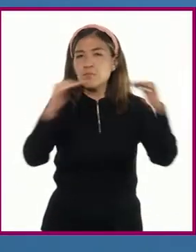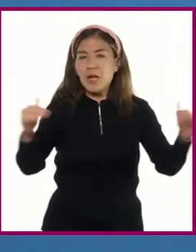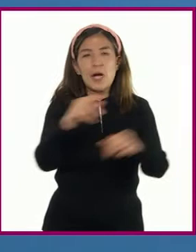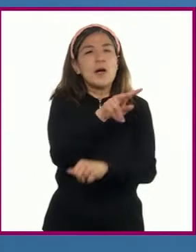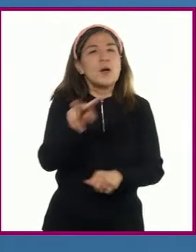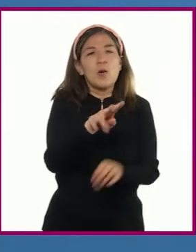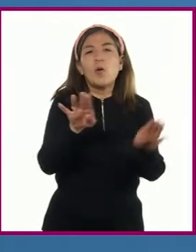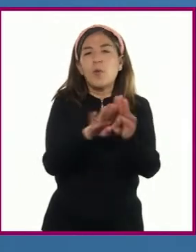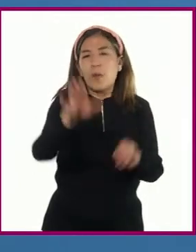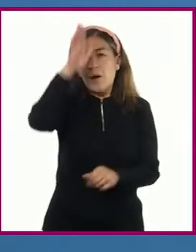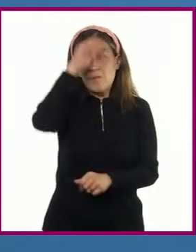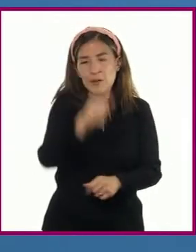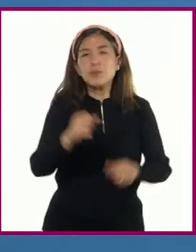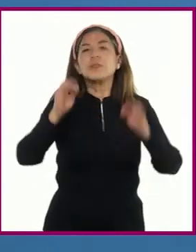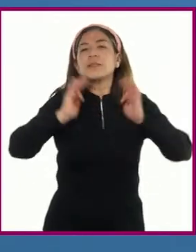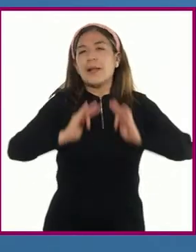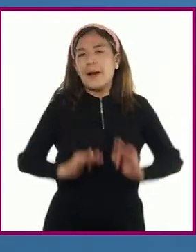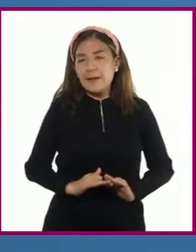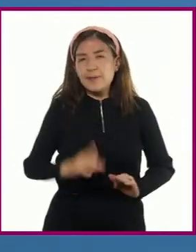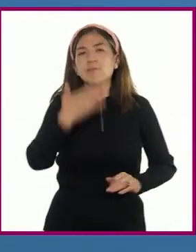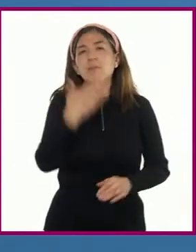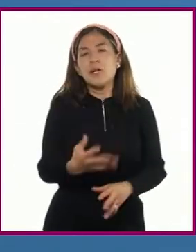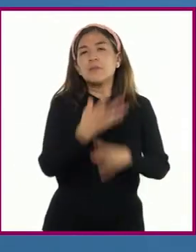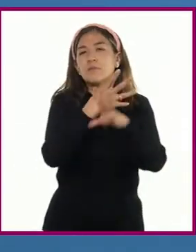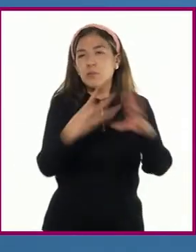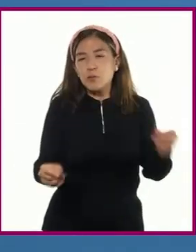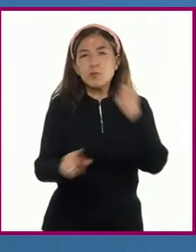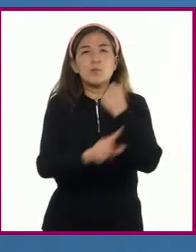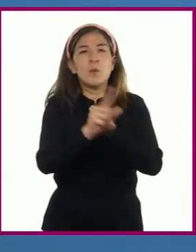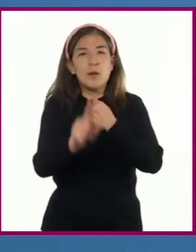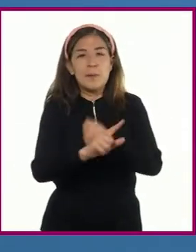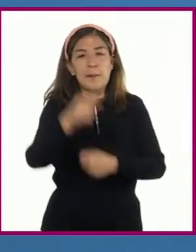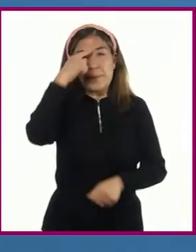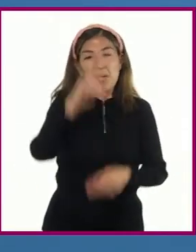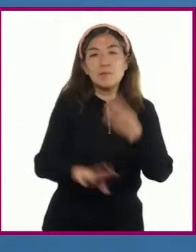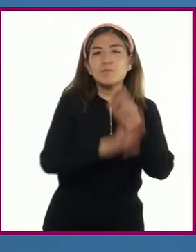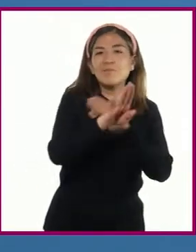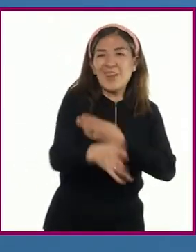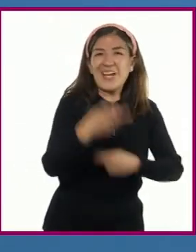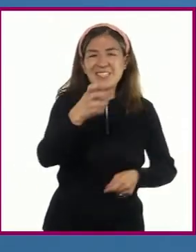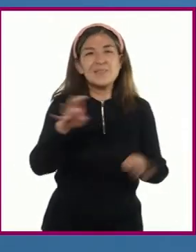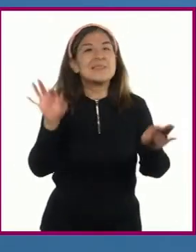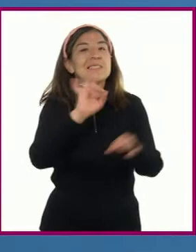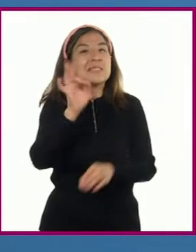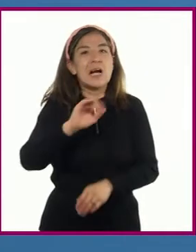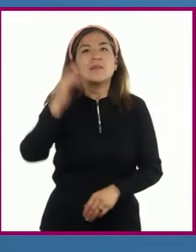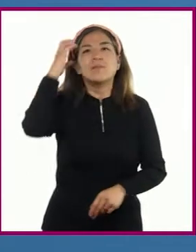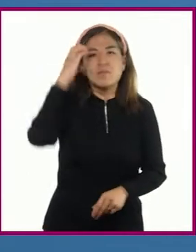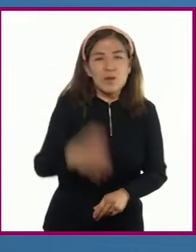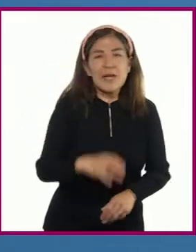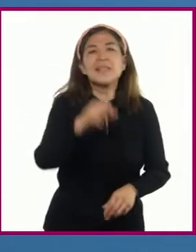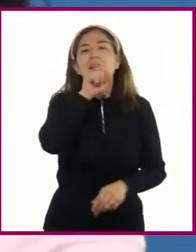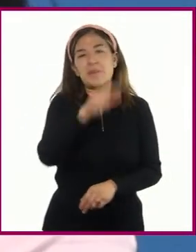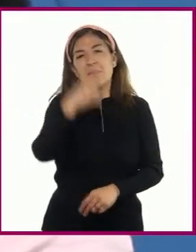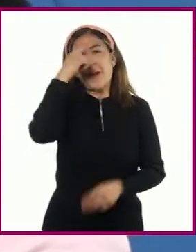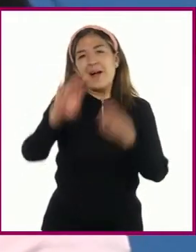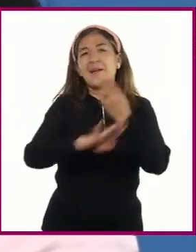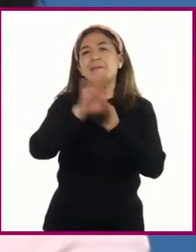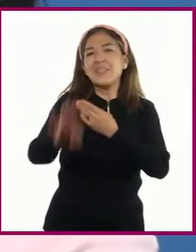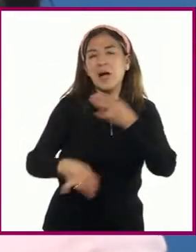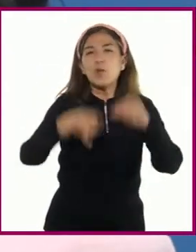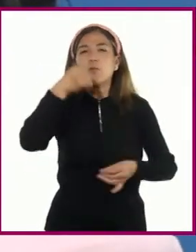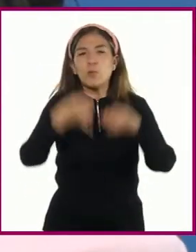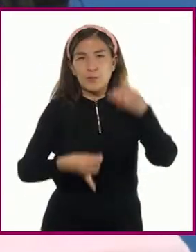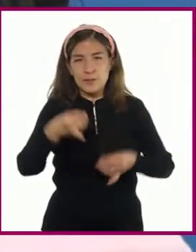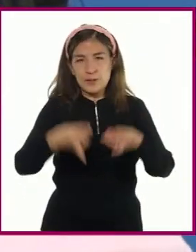a un acuerdo satisfactorio que solucione el problema, prevenga o detenga la violencia y evite un juicio. Este tipo